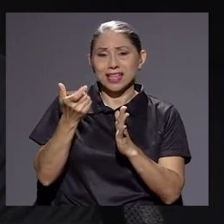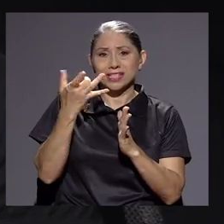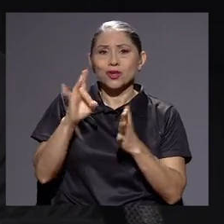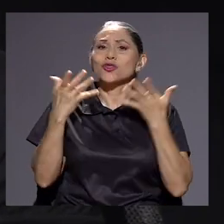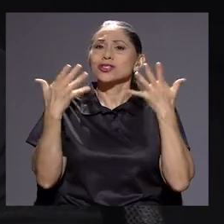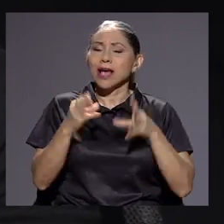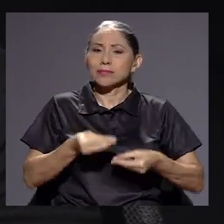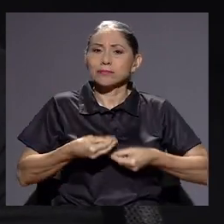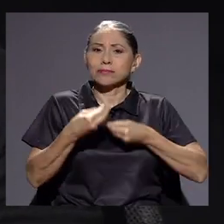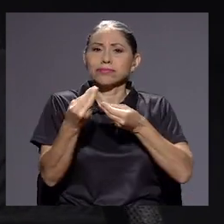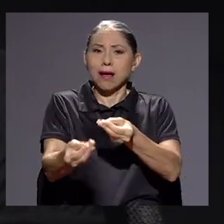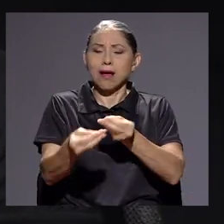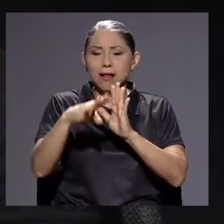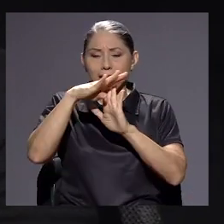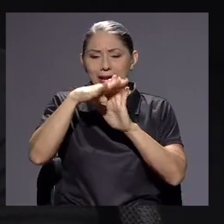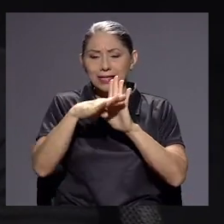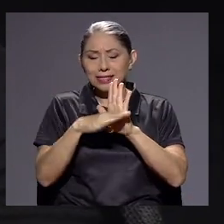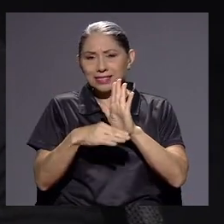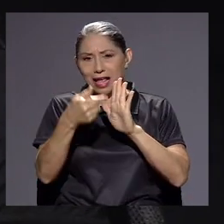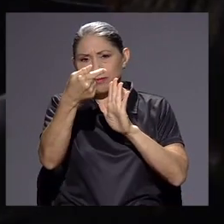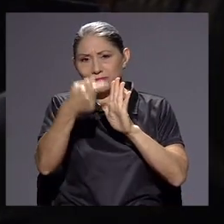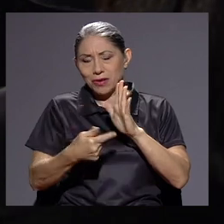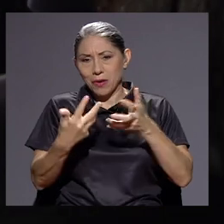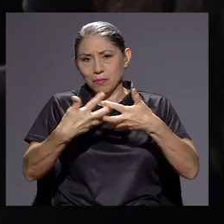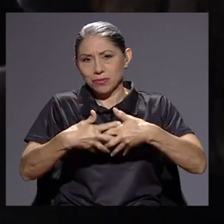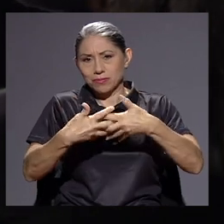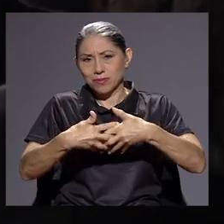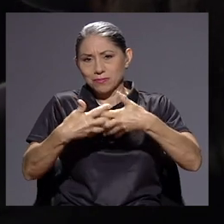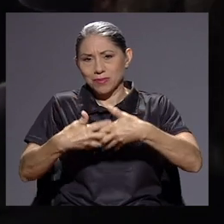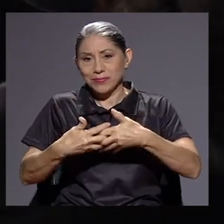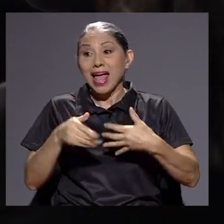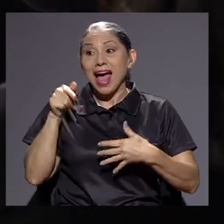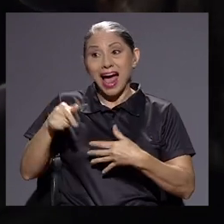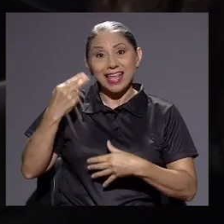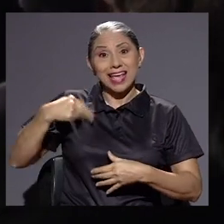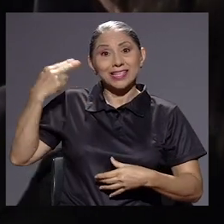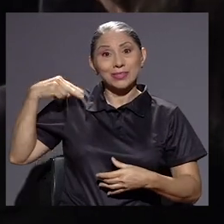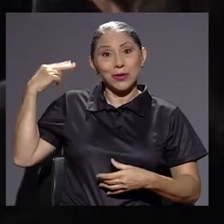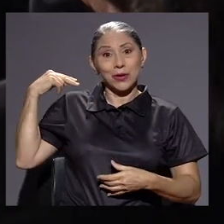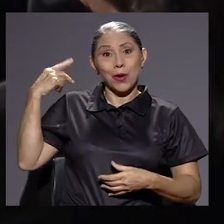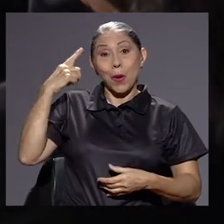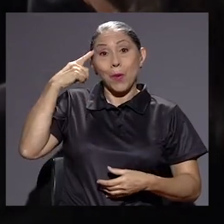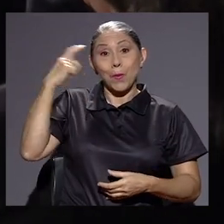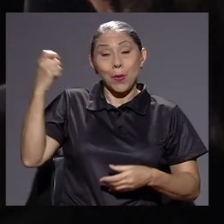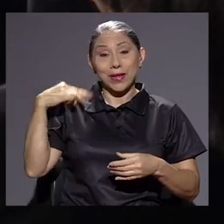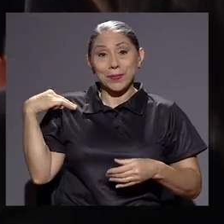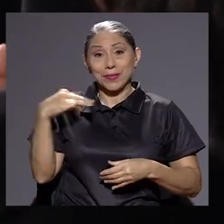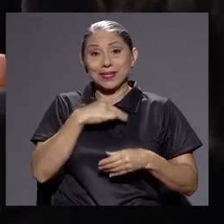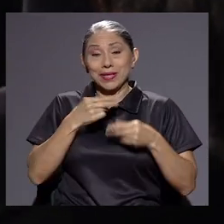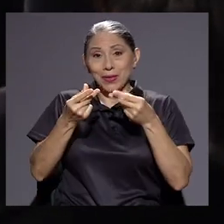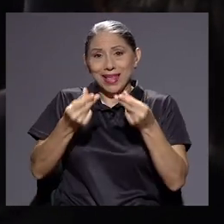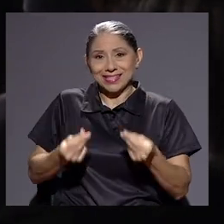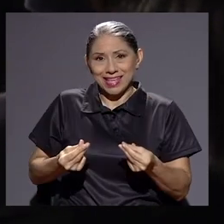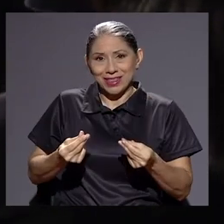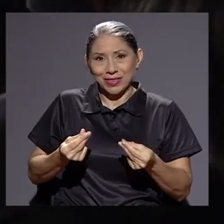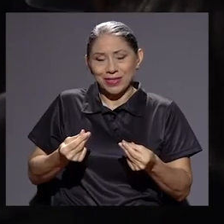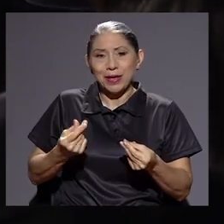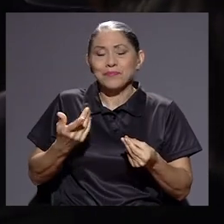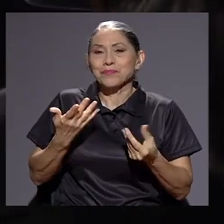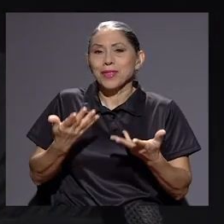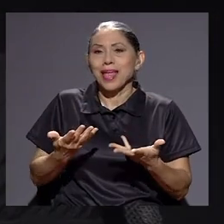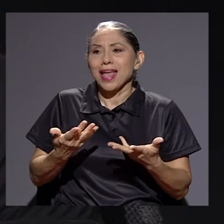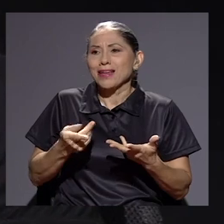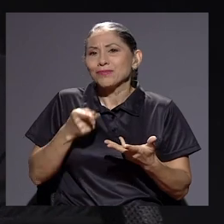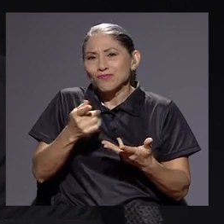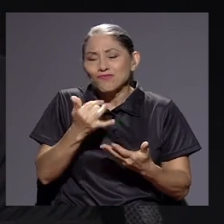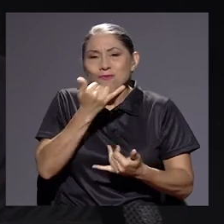lista. Ahí hay historia, ¿verdad? Porque Hacienda comete, para nuestro gusto, como Territorios Seguros,